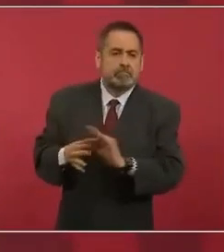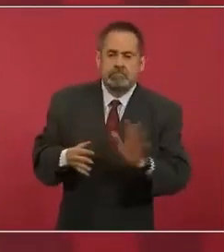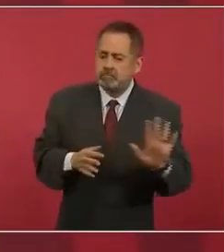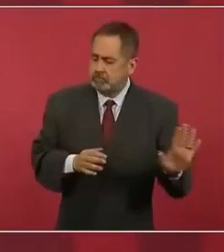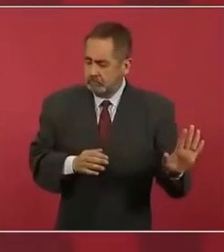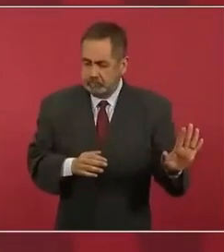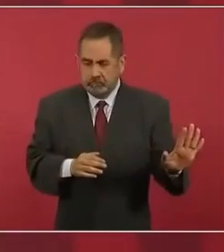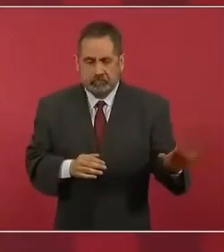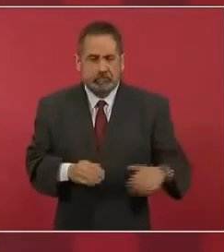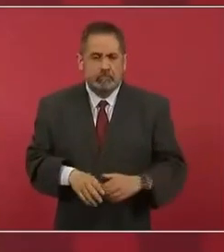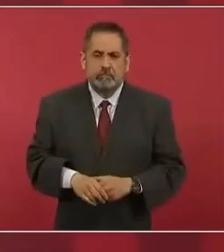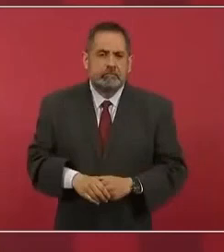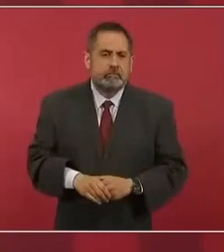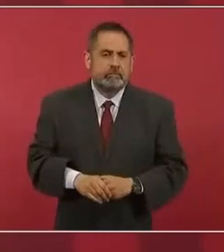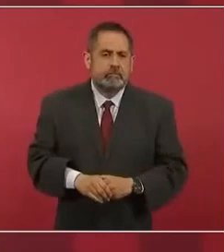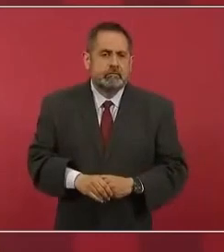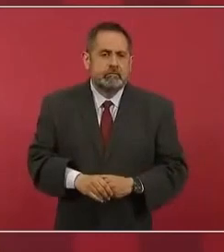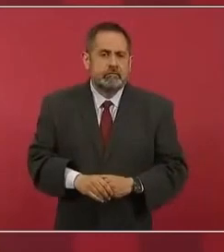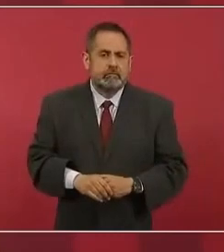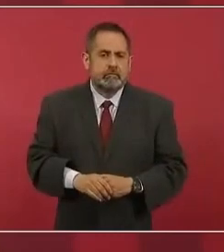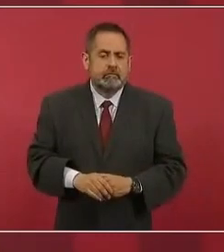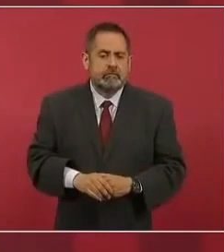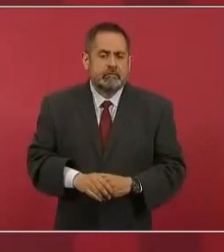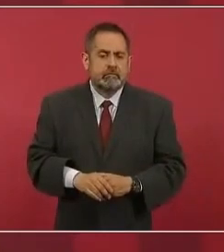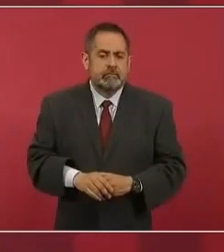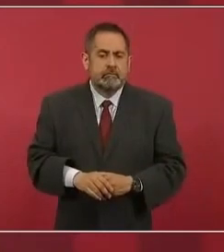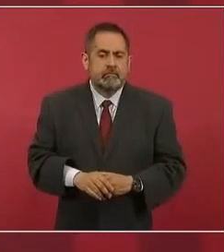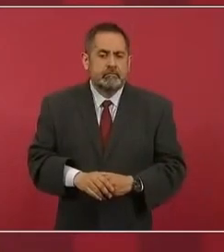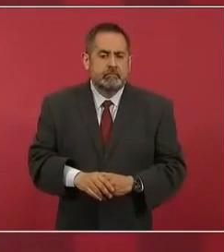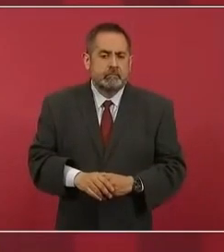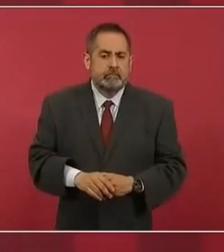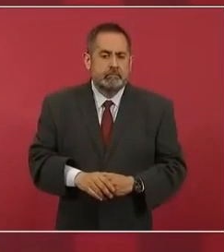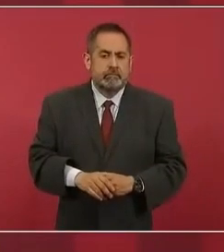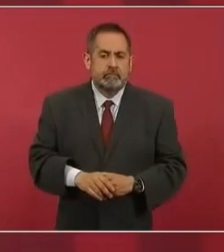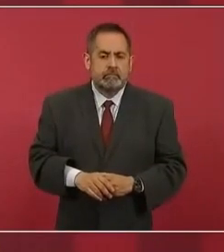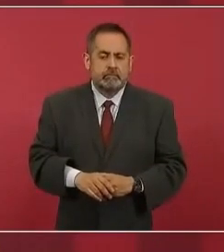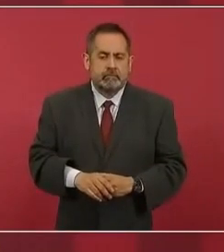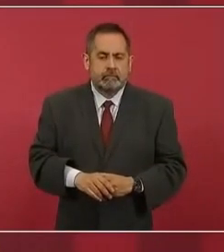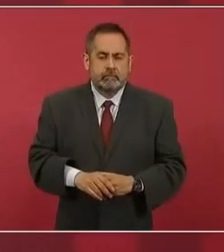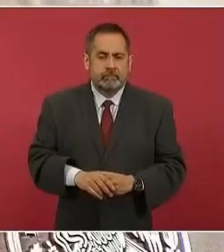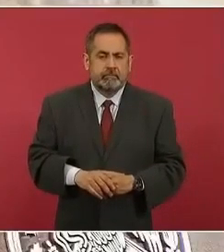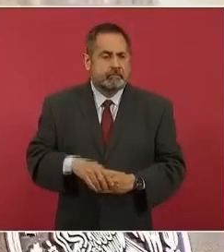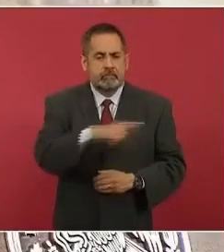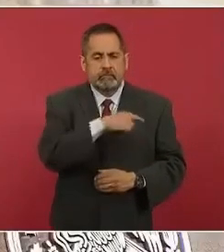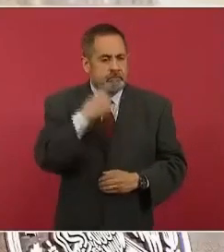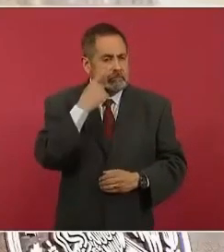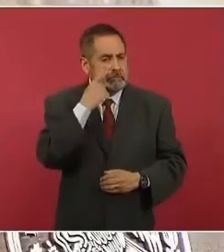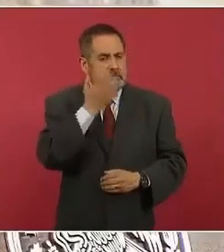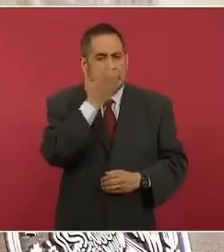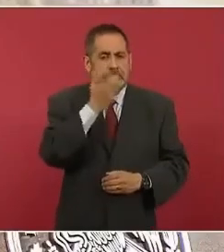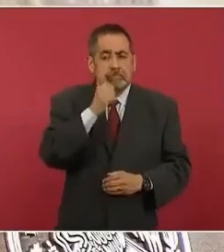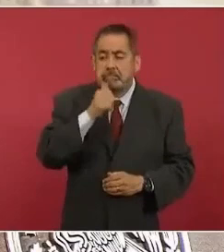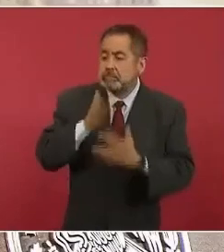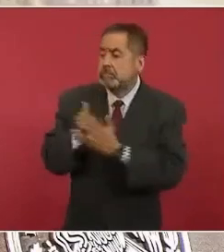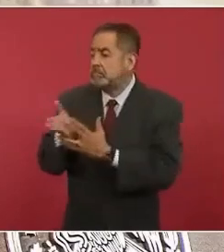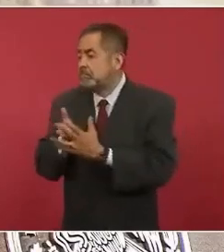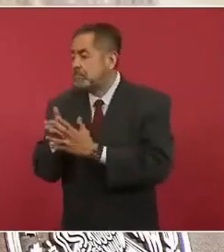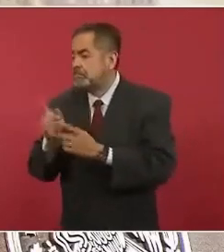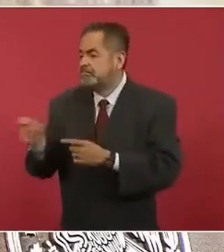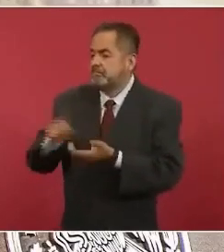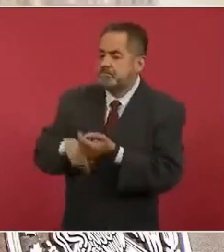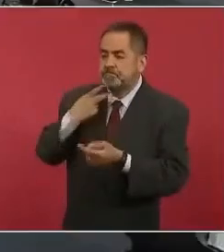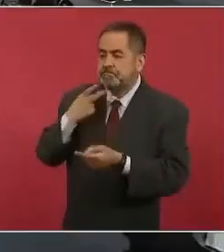intervenir en nuestros